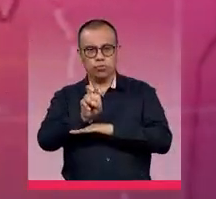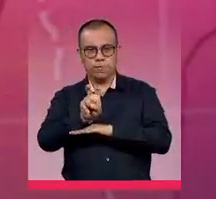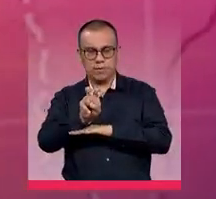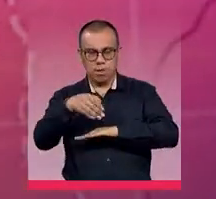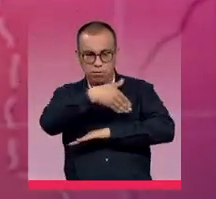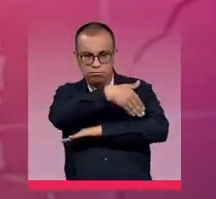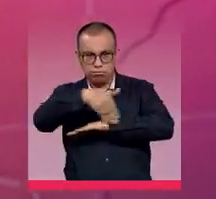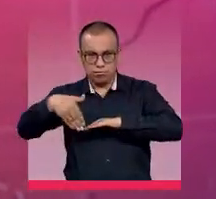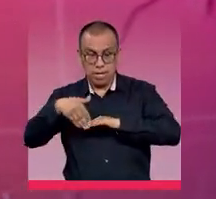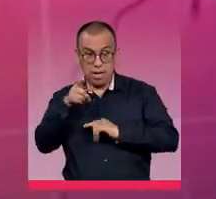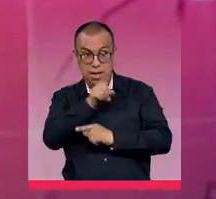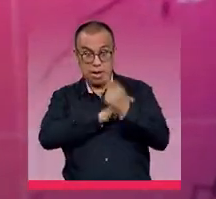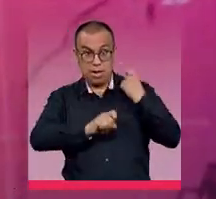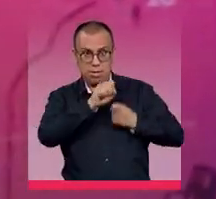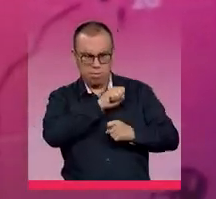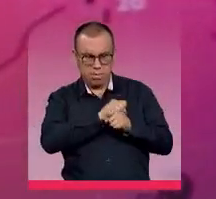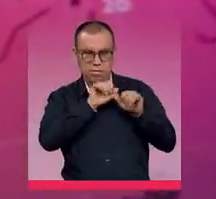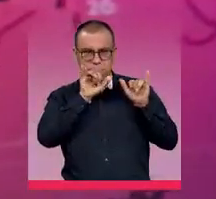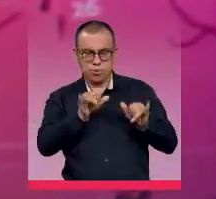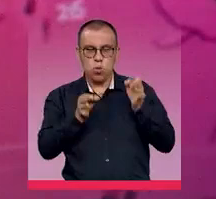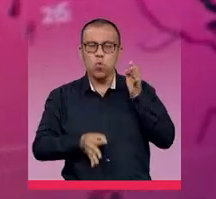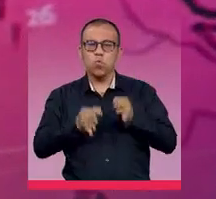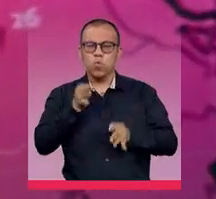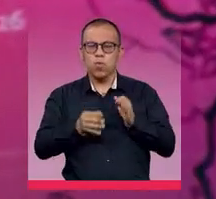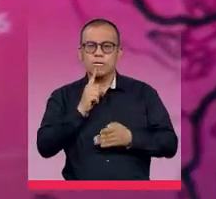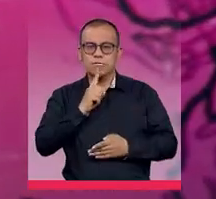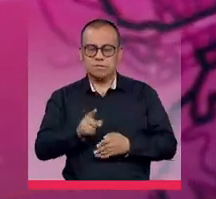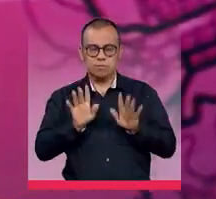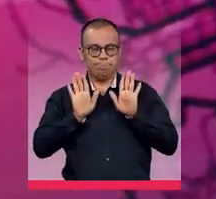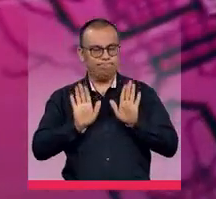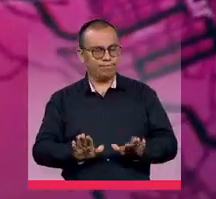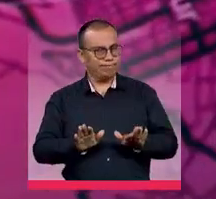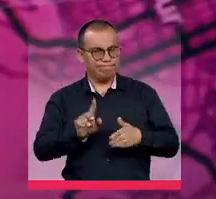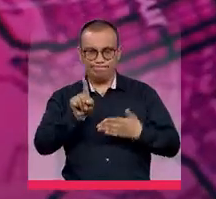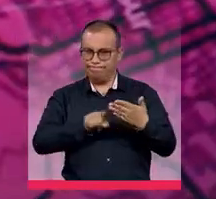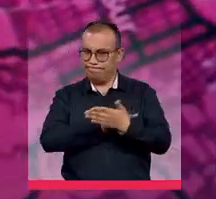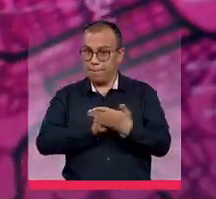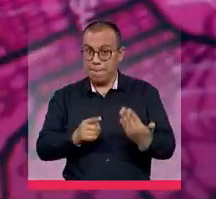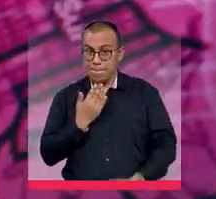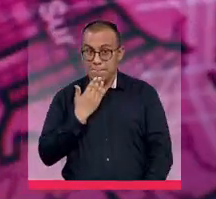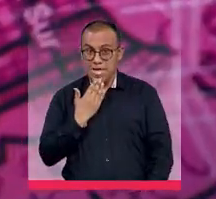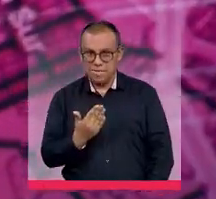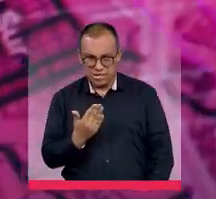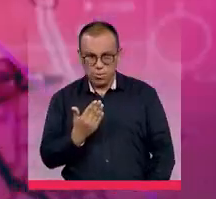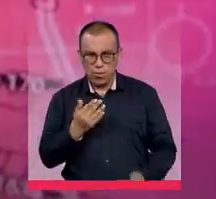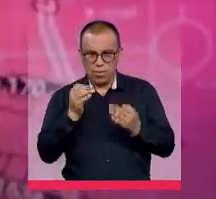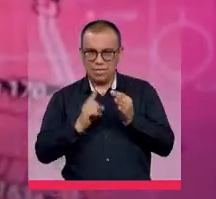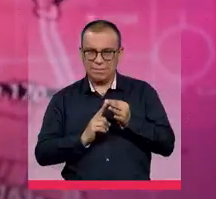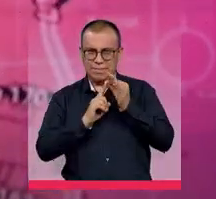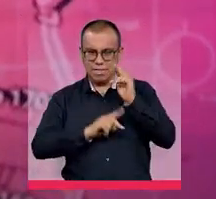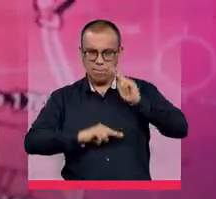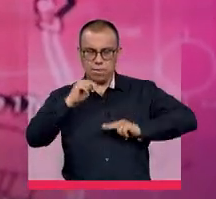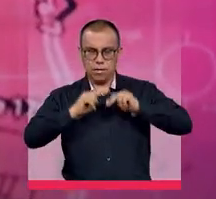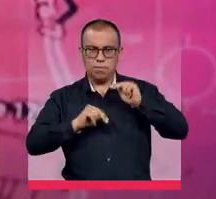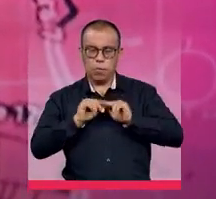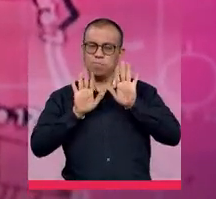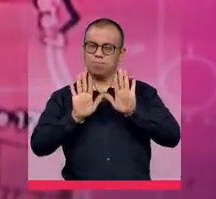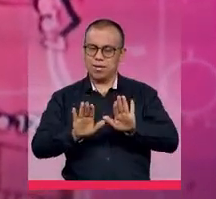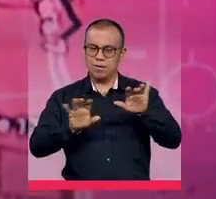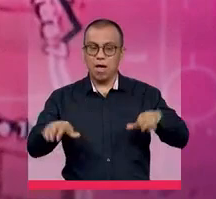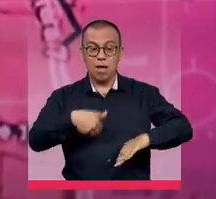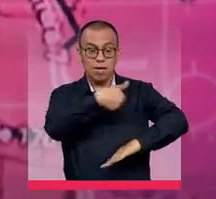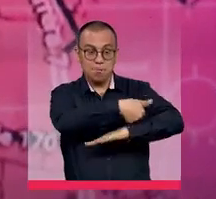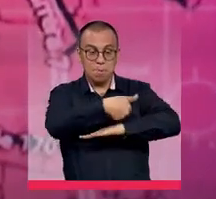detenido desde el año pasado luego de que un juez ordenara suspender la licitación dando respuesta a una acción popular